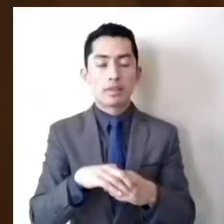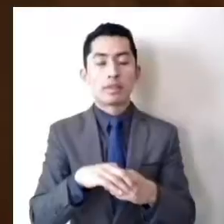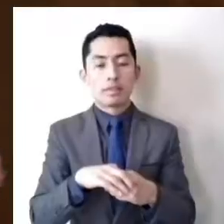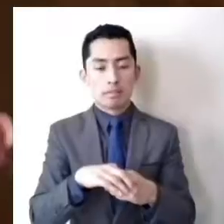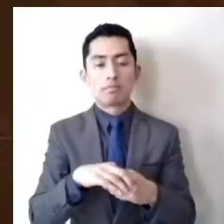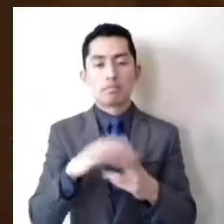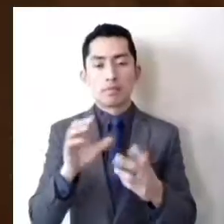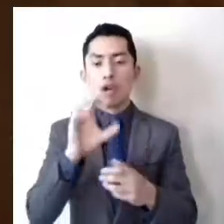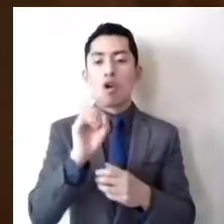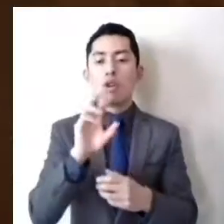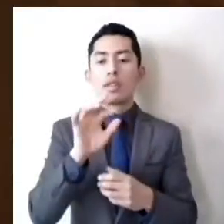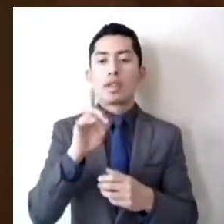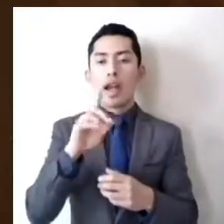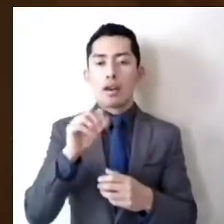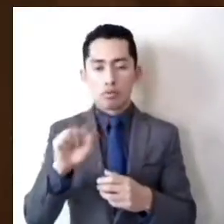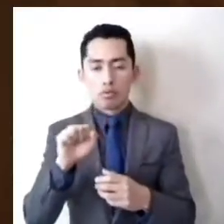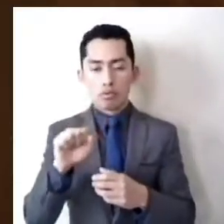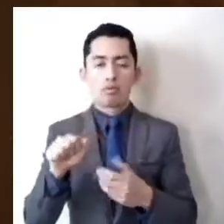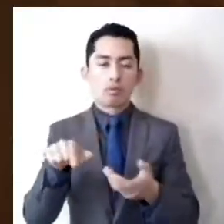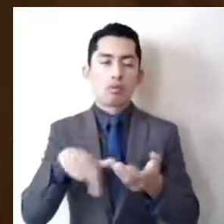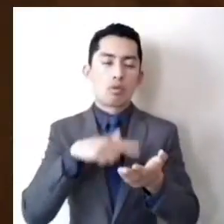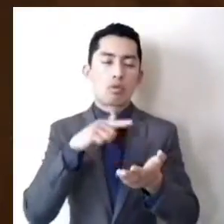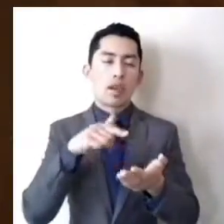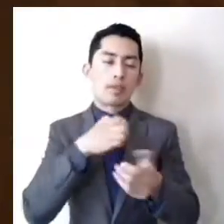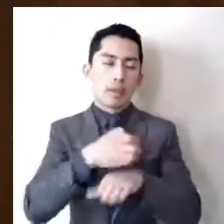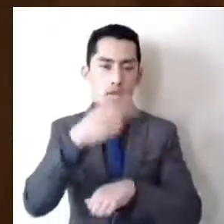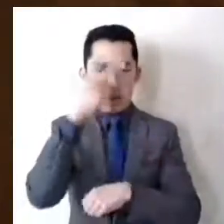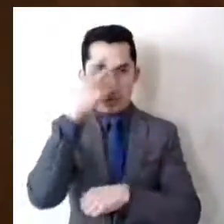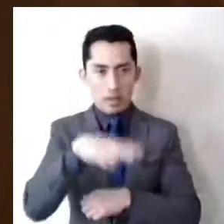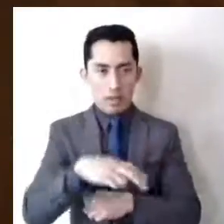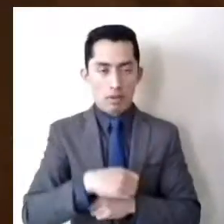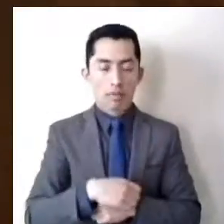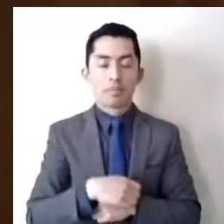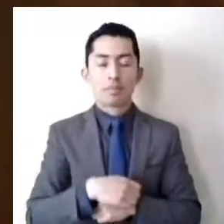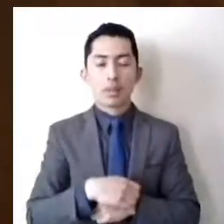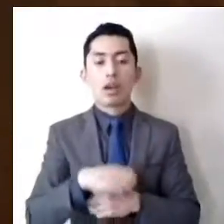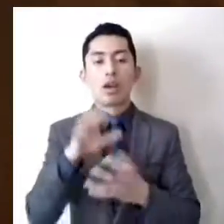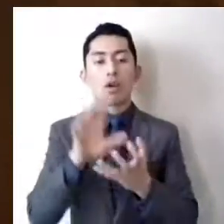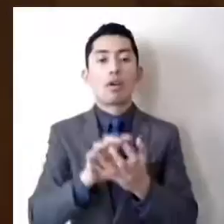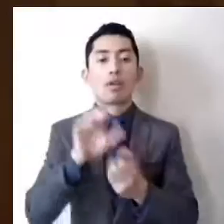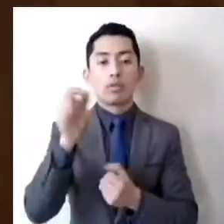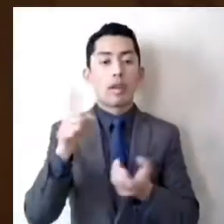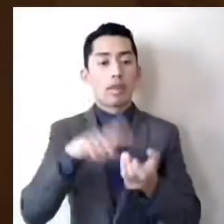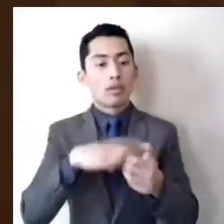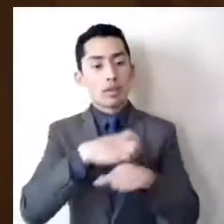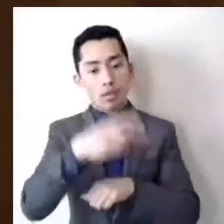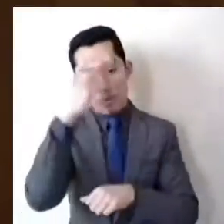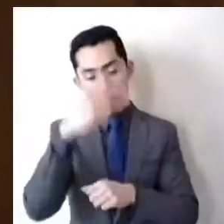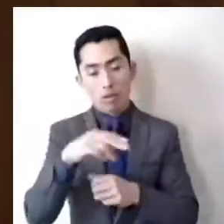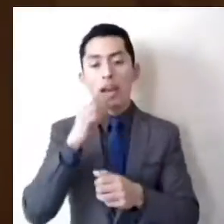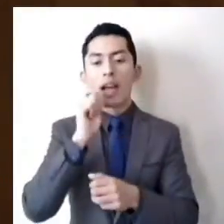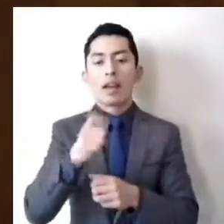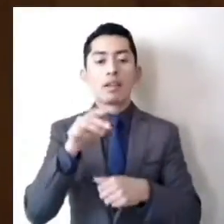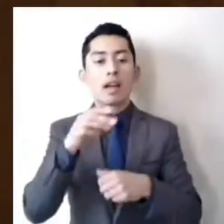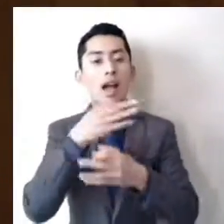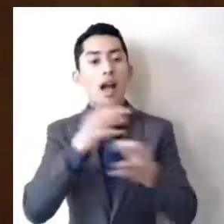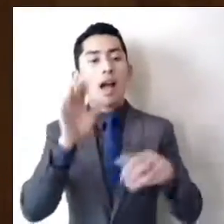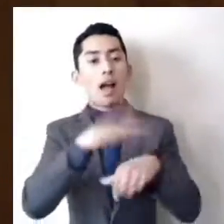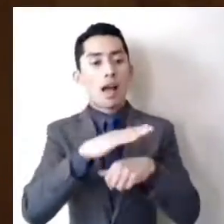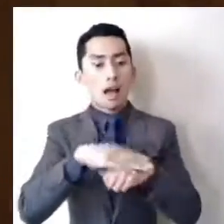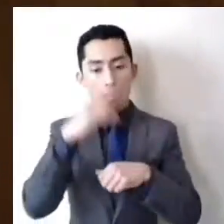a nivel local. La Constitución mexiquense establece que la convocatoria para la elección